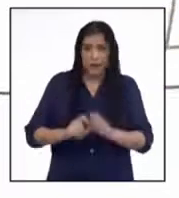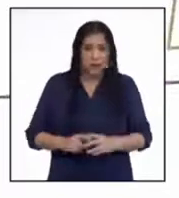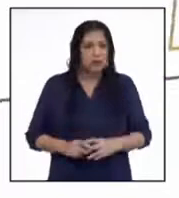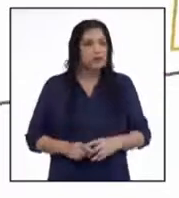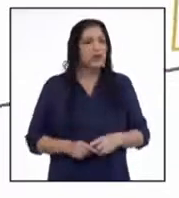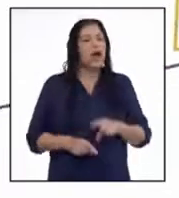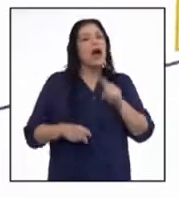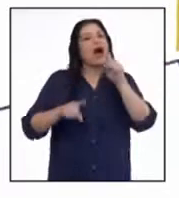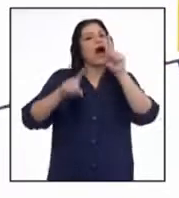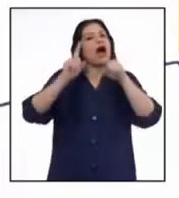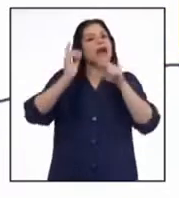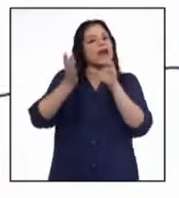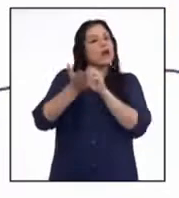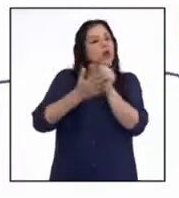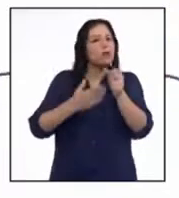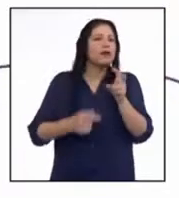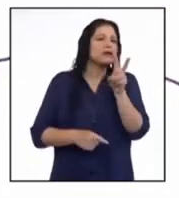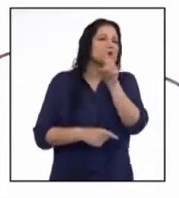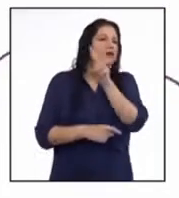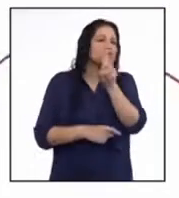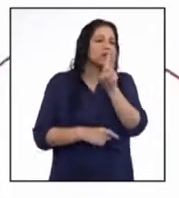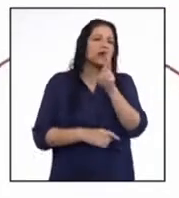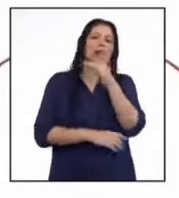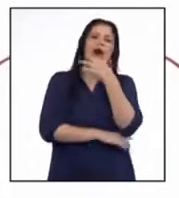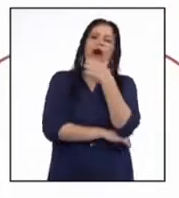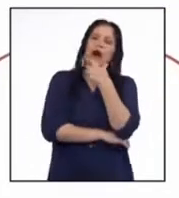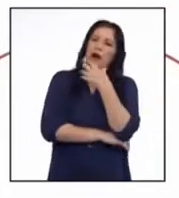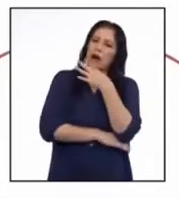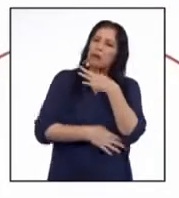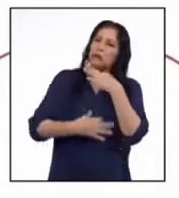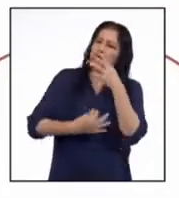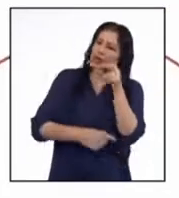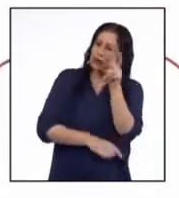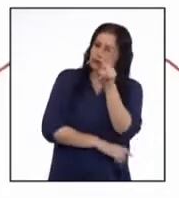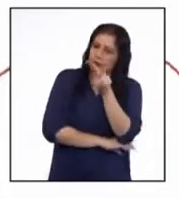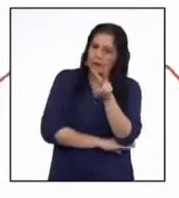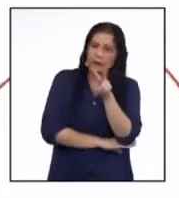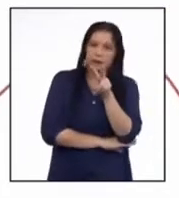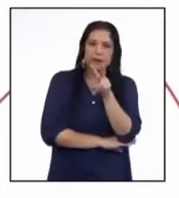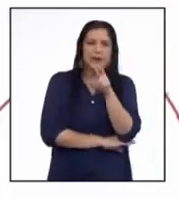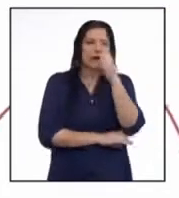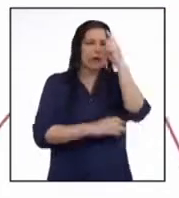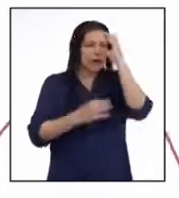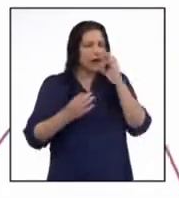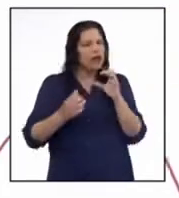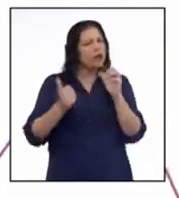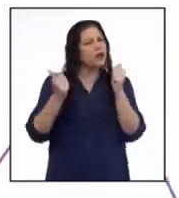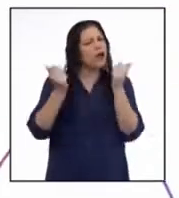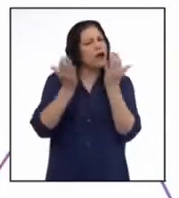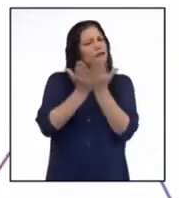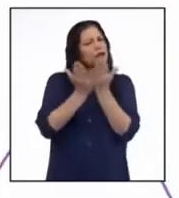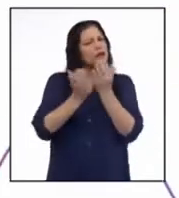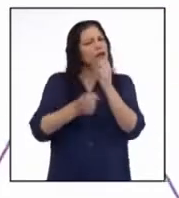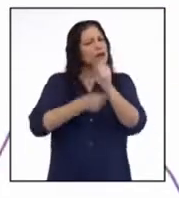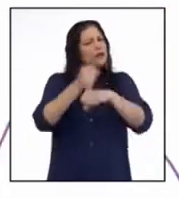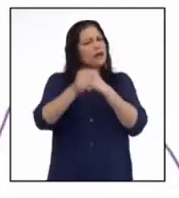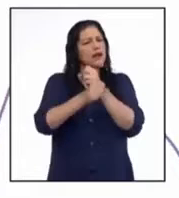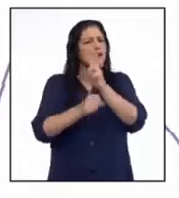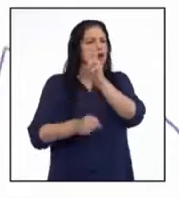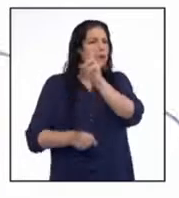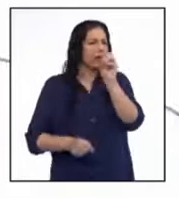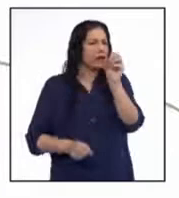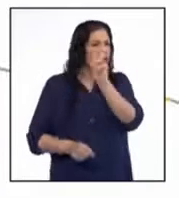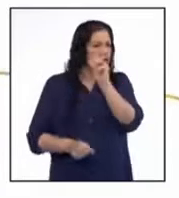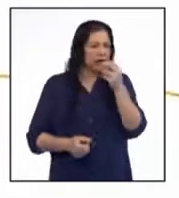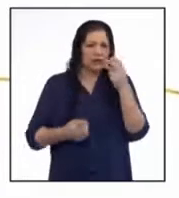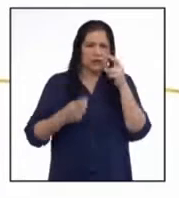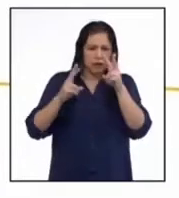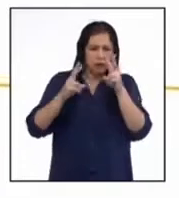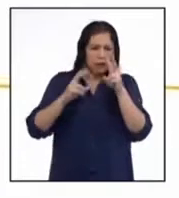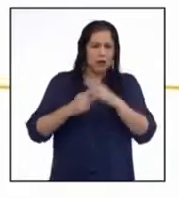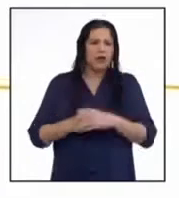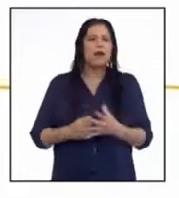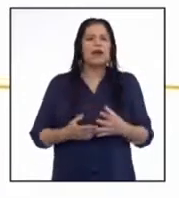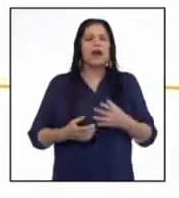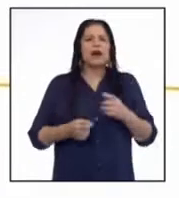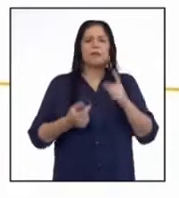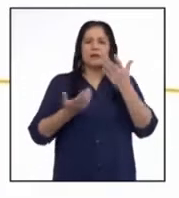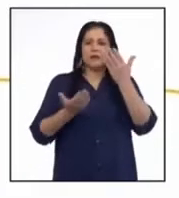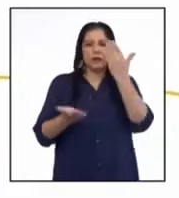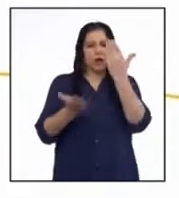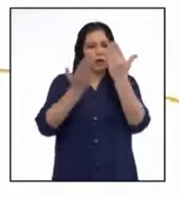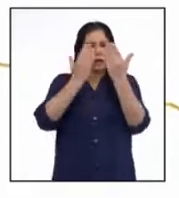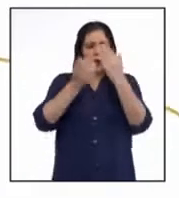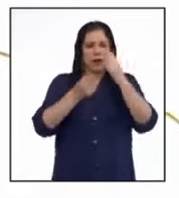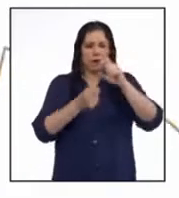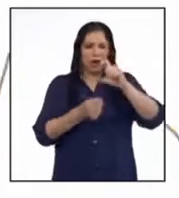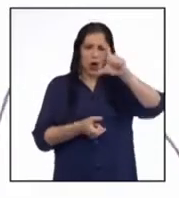¿Hay algún mes que les llame la atención en particular? Creo que abril del 2020. Me llama la atención el tamaño de las barras al